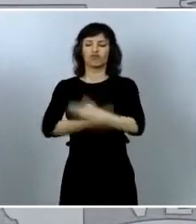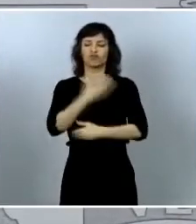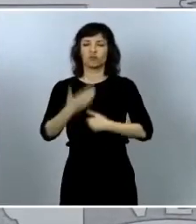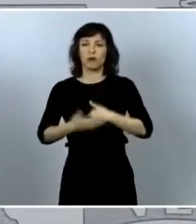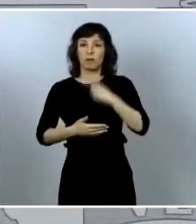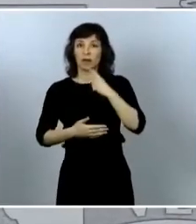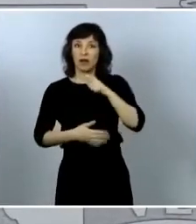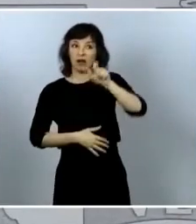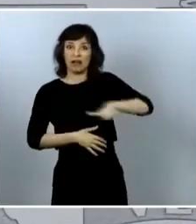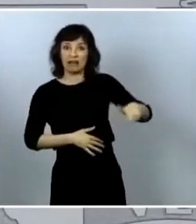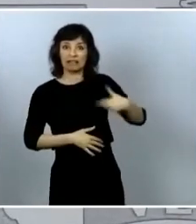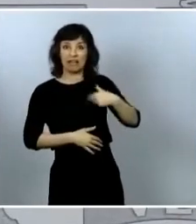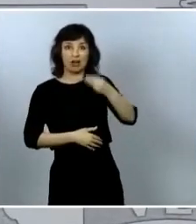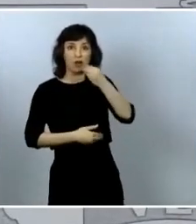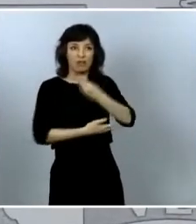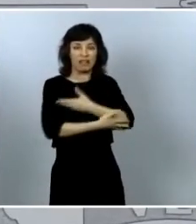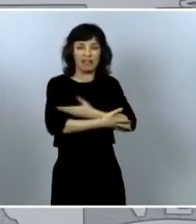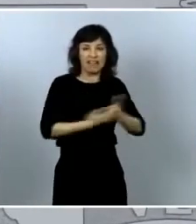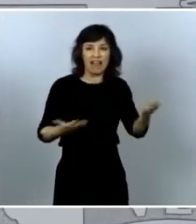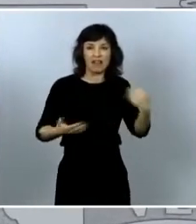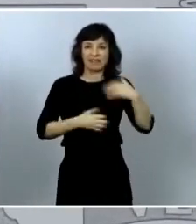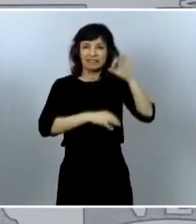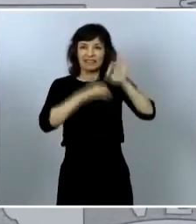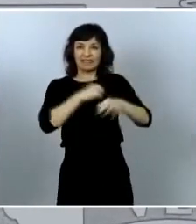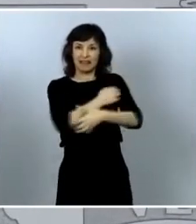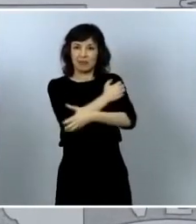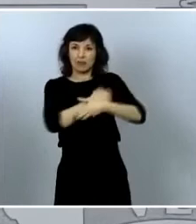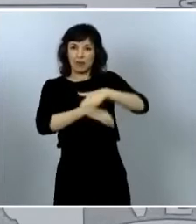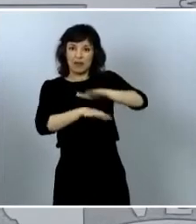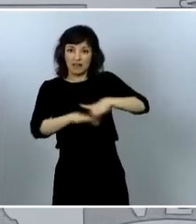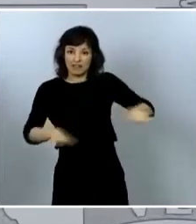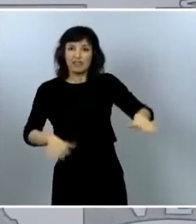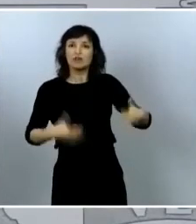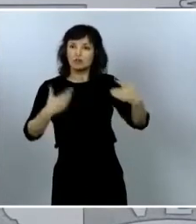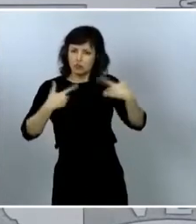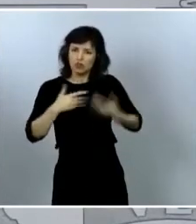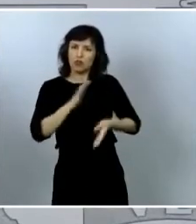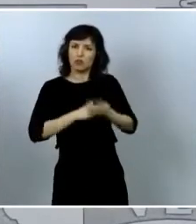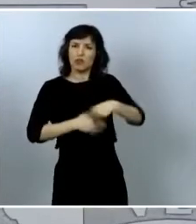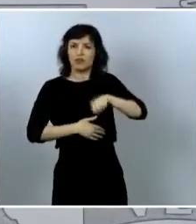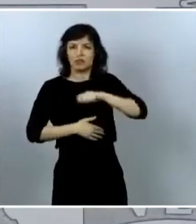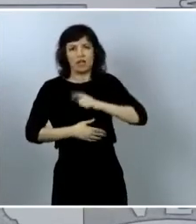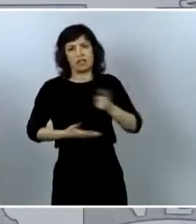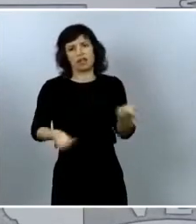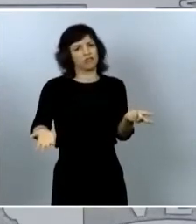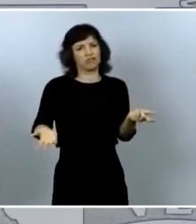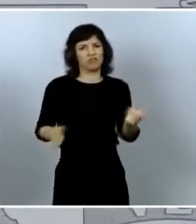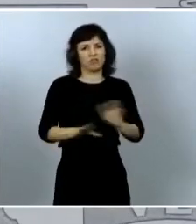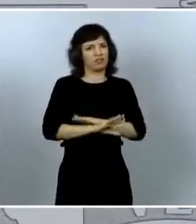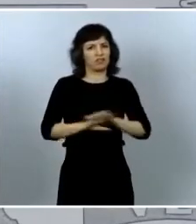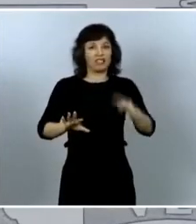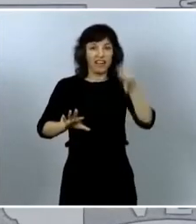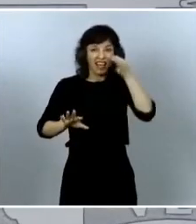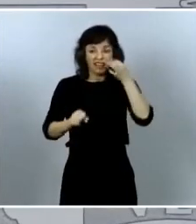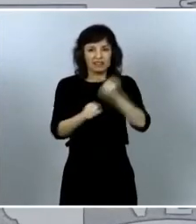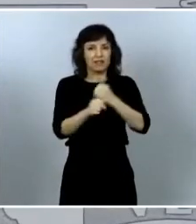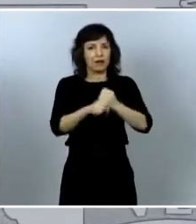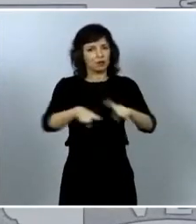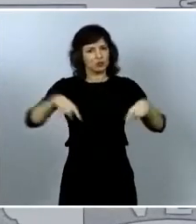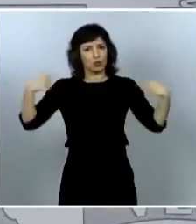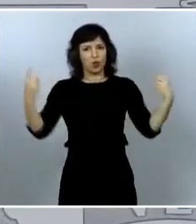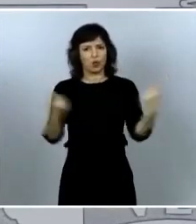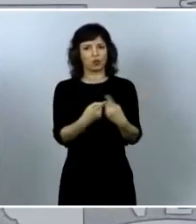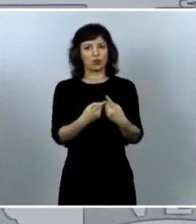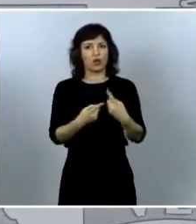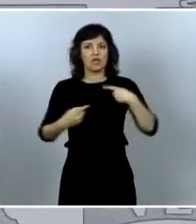tasa de pobreza infantil como la que desgraciadamente sufre aún nuestro país debemos hacerlo entre todos no unos contra otros